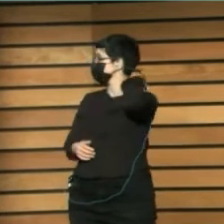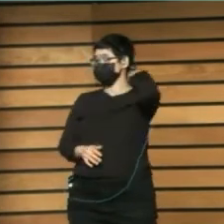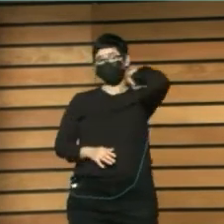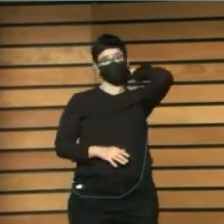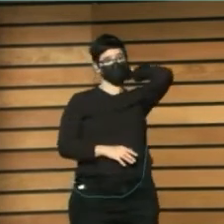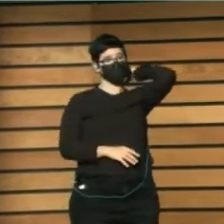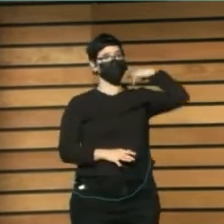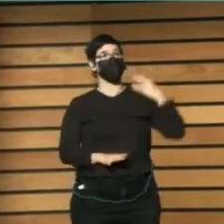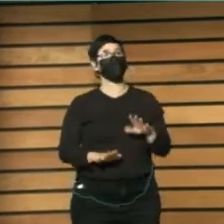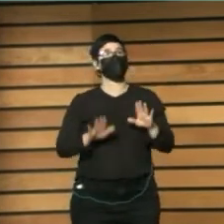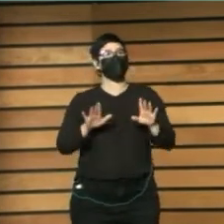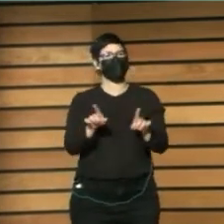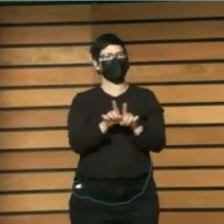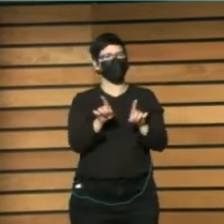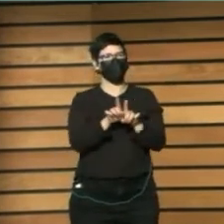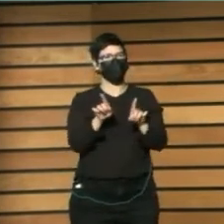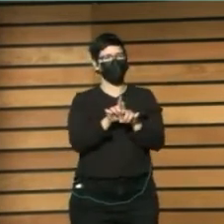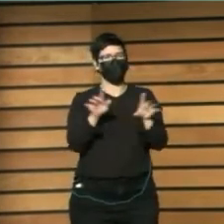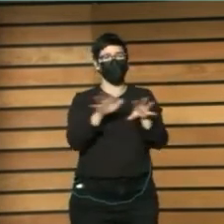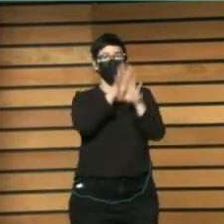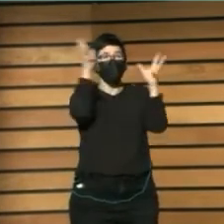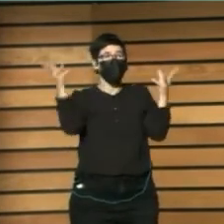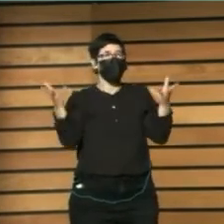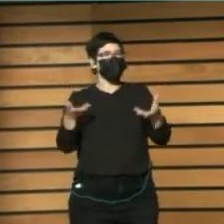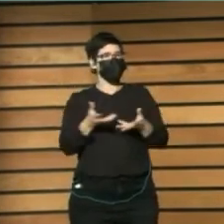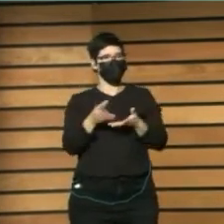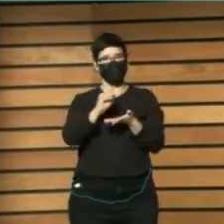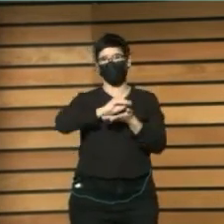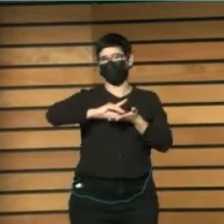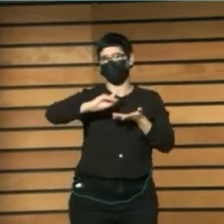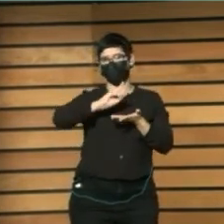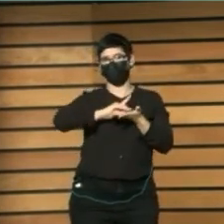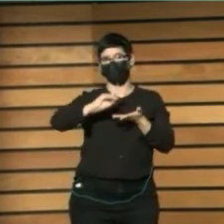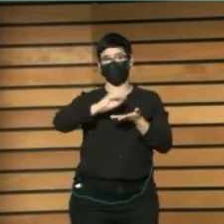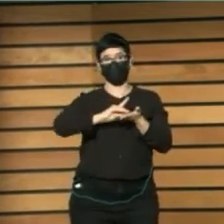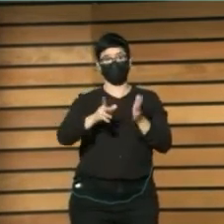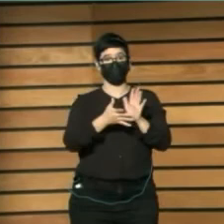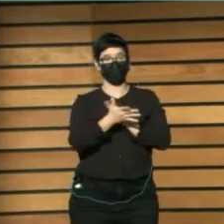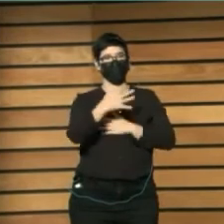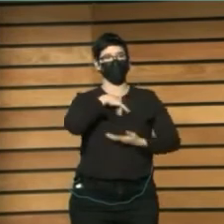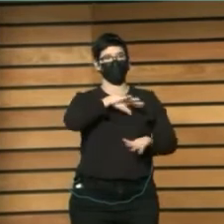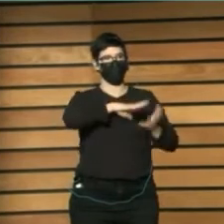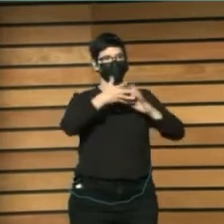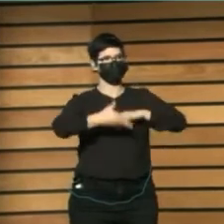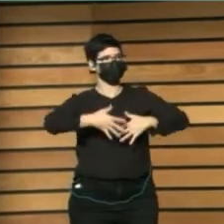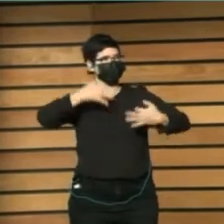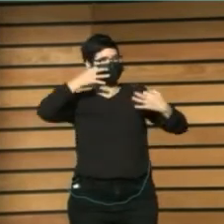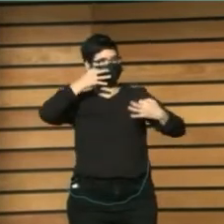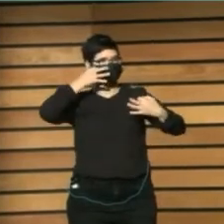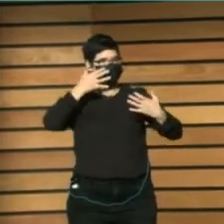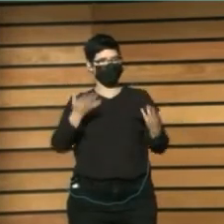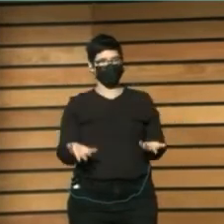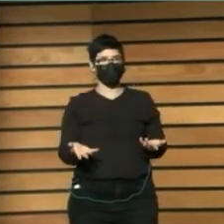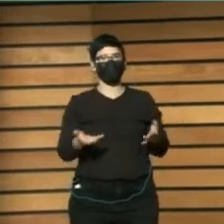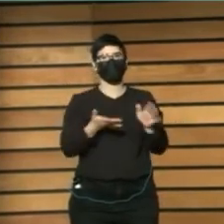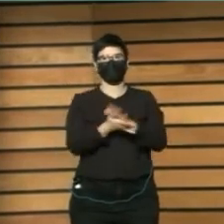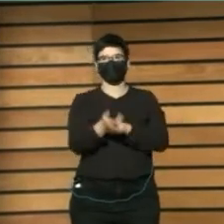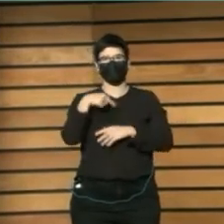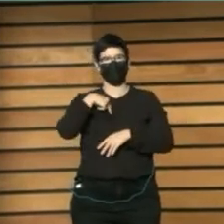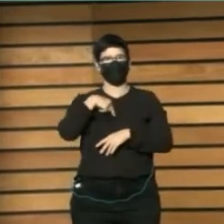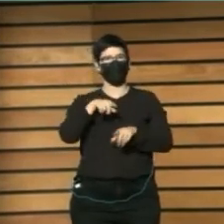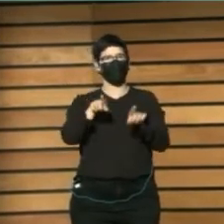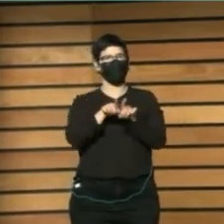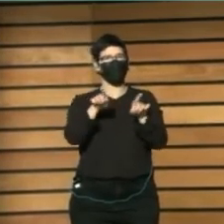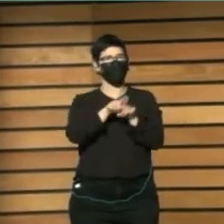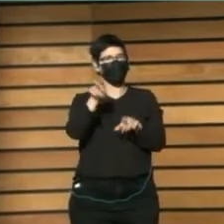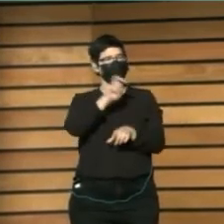En un mundo O en el mundo Digital Esto podría llegar A ser la realidad Aquí uno No está expuesto A otros